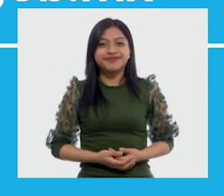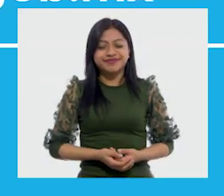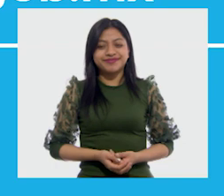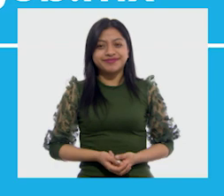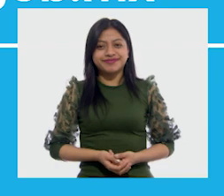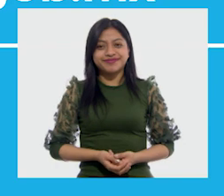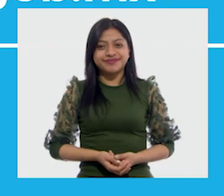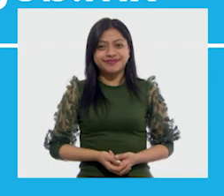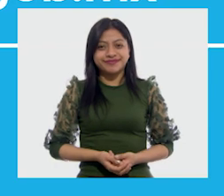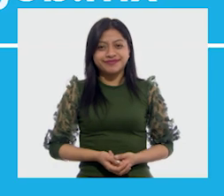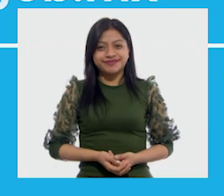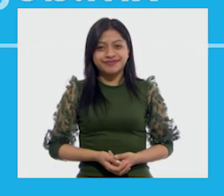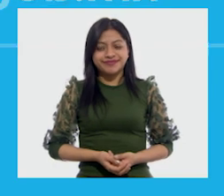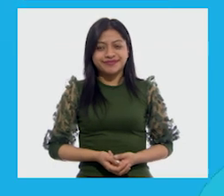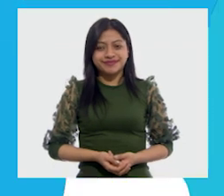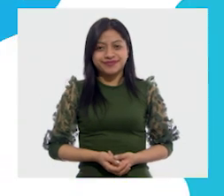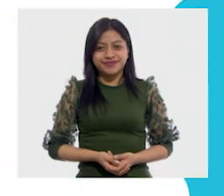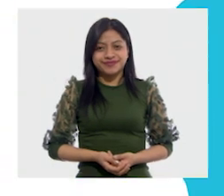.mx.